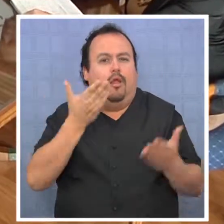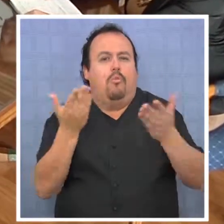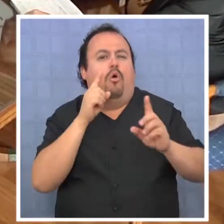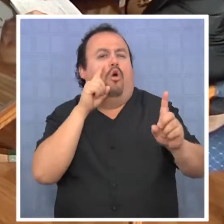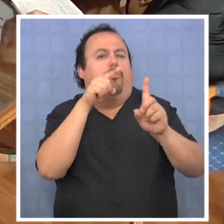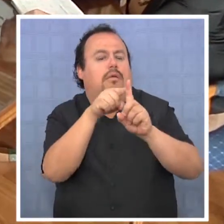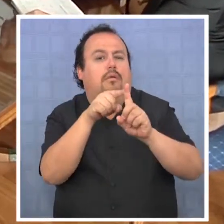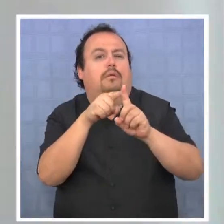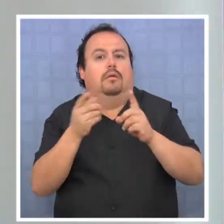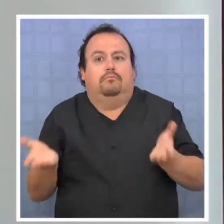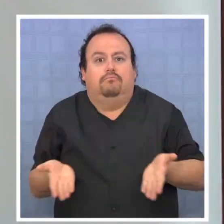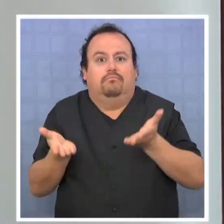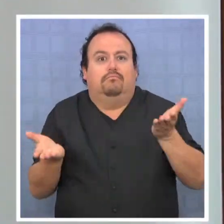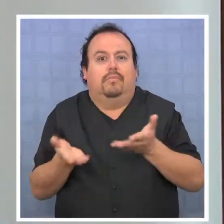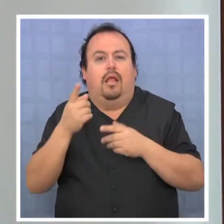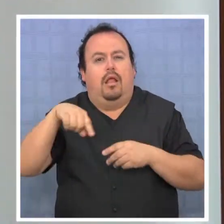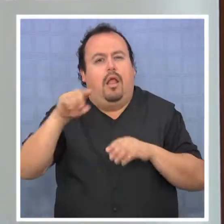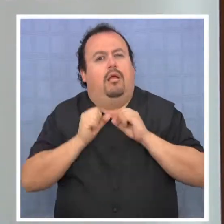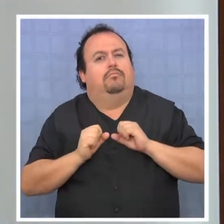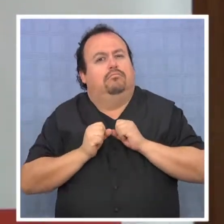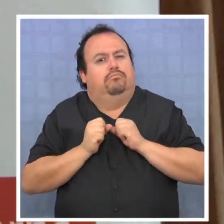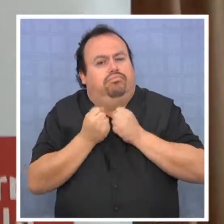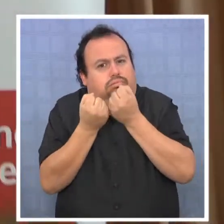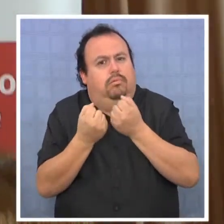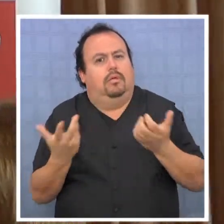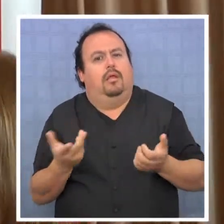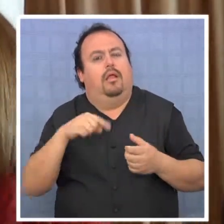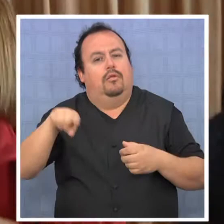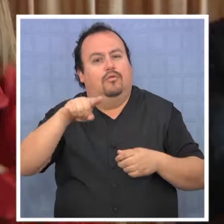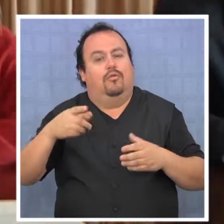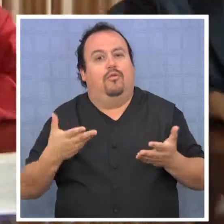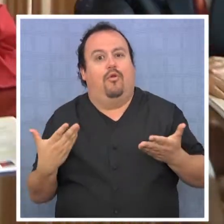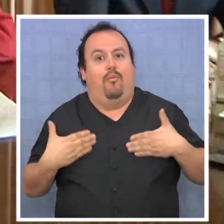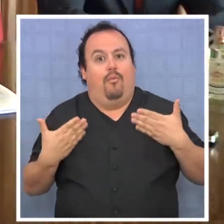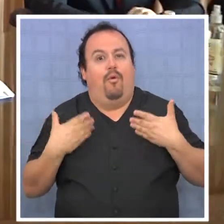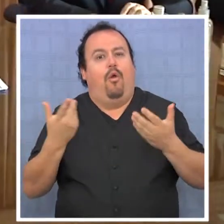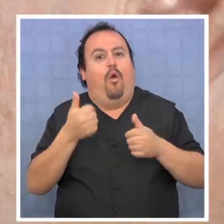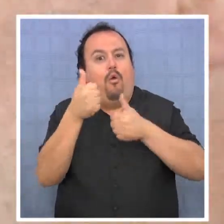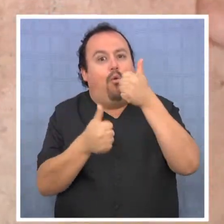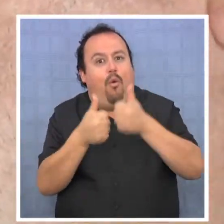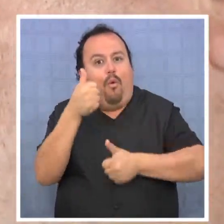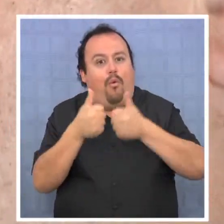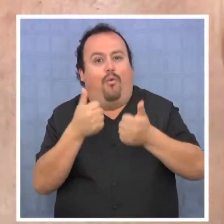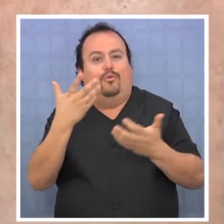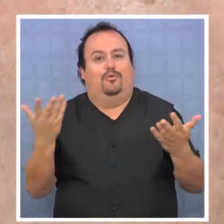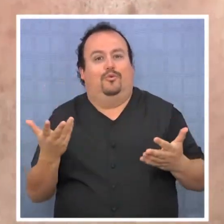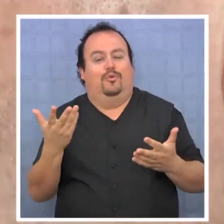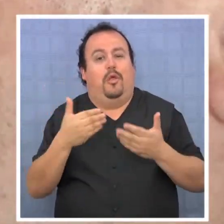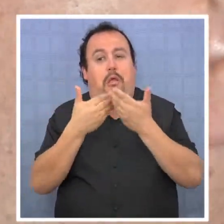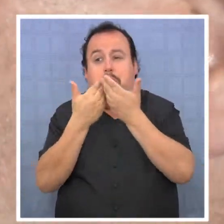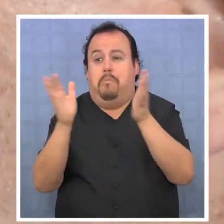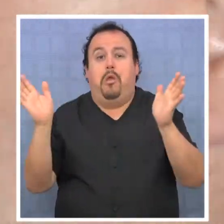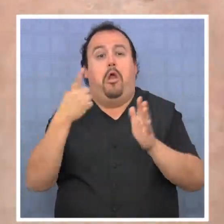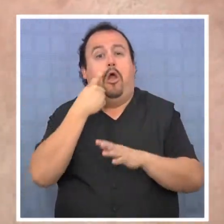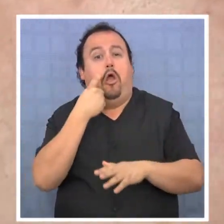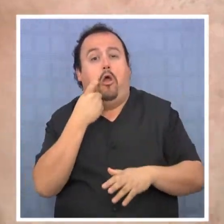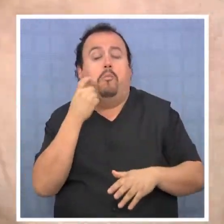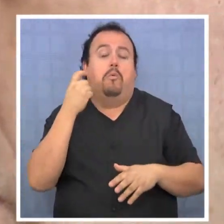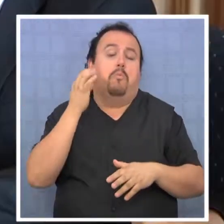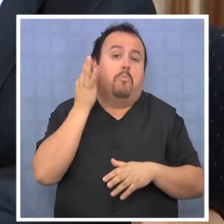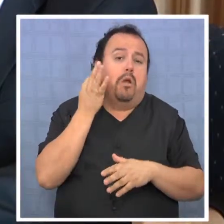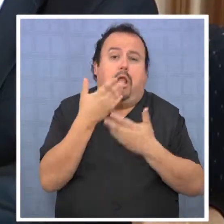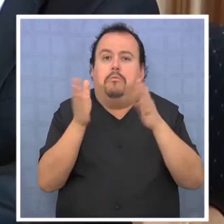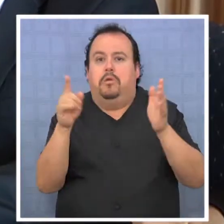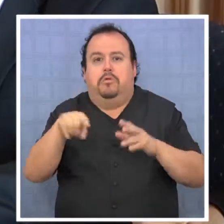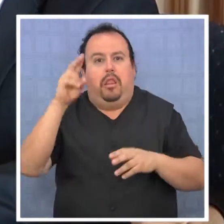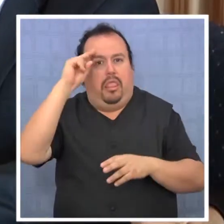tiene como finalidad promover las potencialidades de la región, motivando a postular en un concurso que ha dado amplia cabida a hombres y mujeres